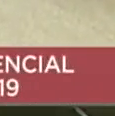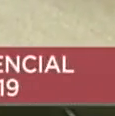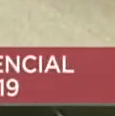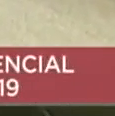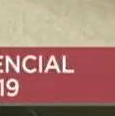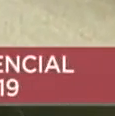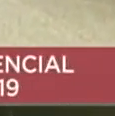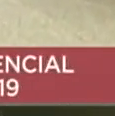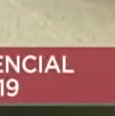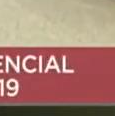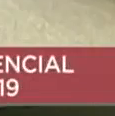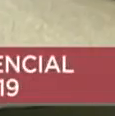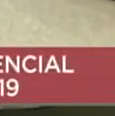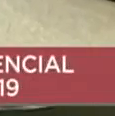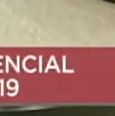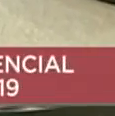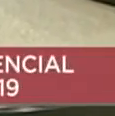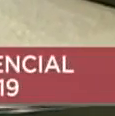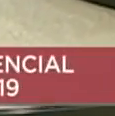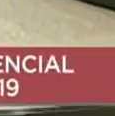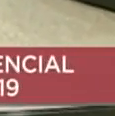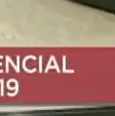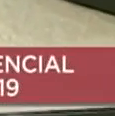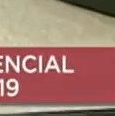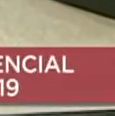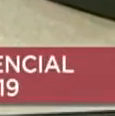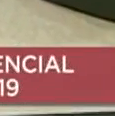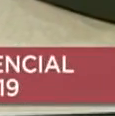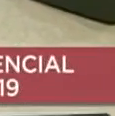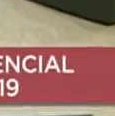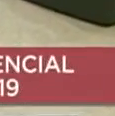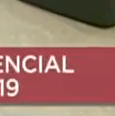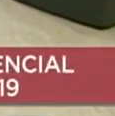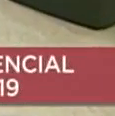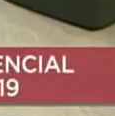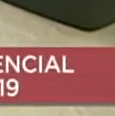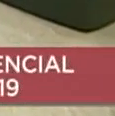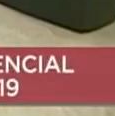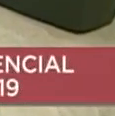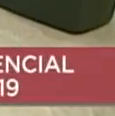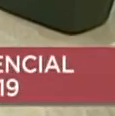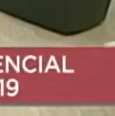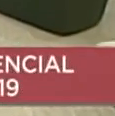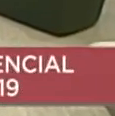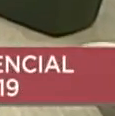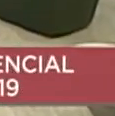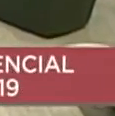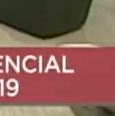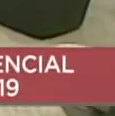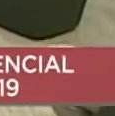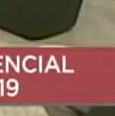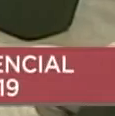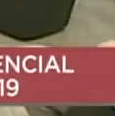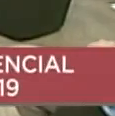del virus COVID-19. Vemos los casos que se presentan